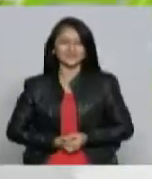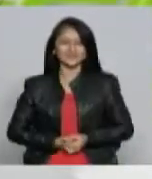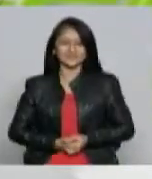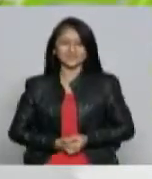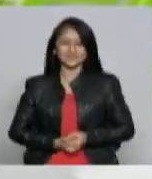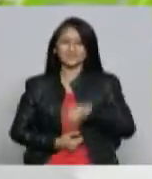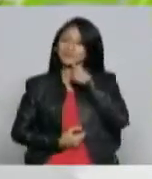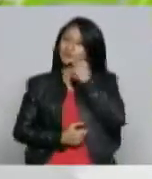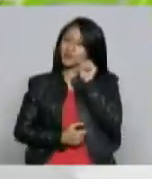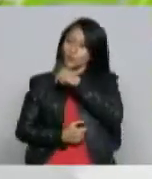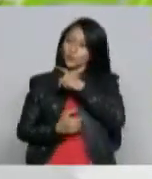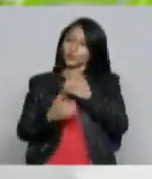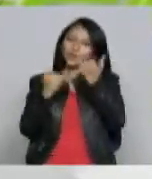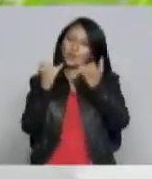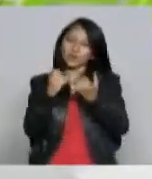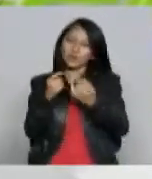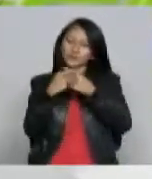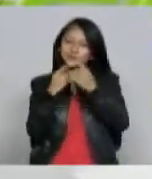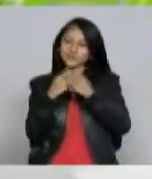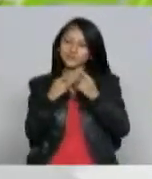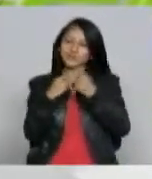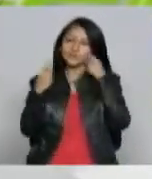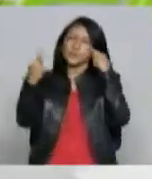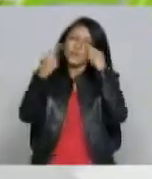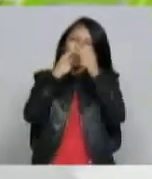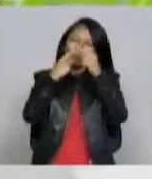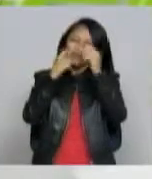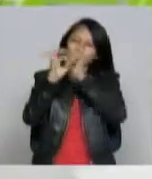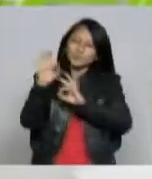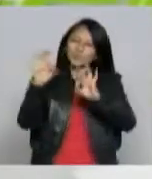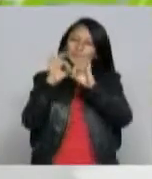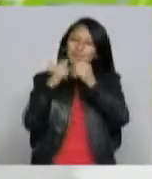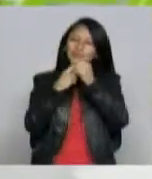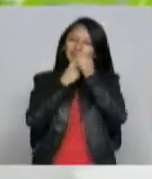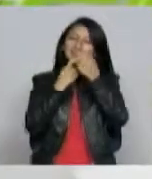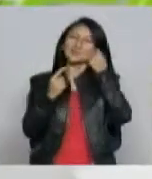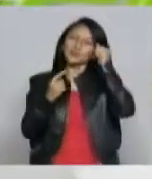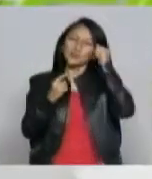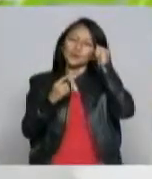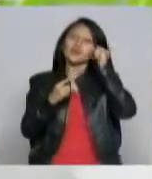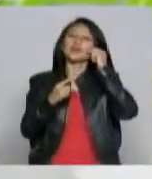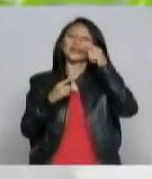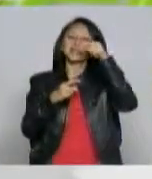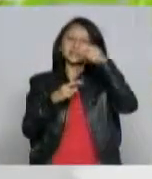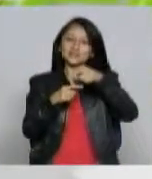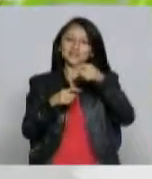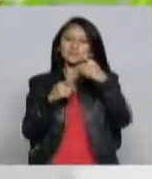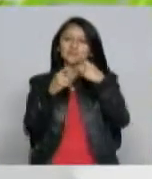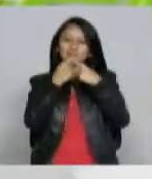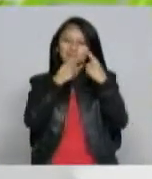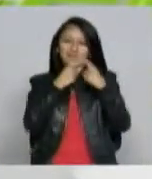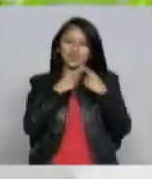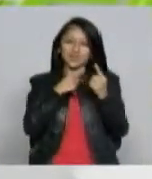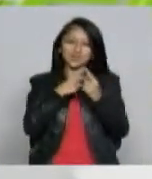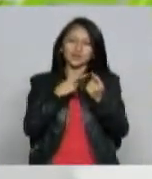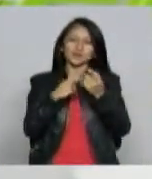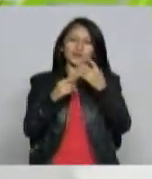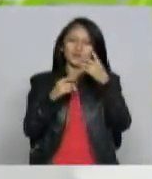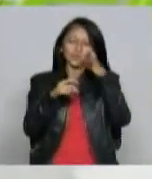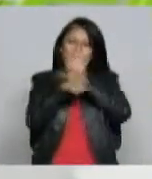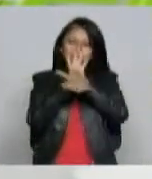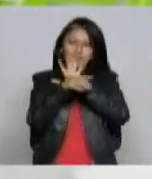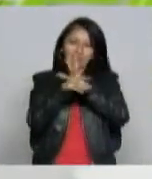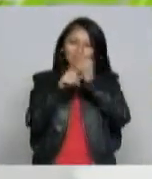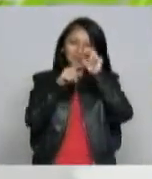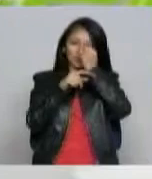Duberley, ¿cuál es la esencia principal de Sala de Prensa? ¿Por qué ese enfoque y por qué se dio la iniciativa de crear el espacio en el canal regional Telecafé? Digamos que